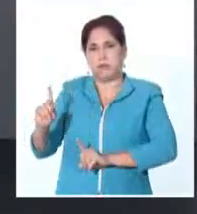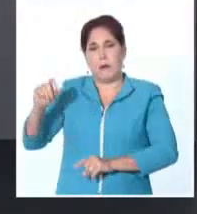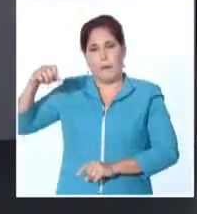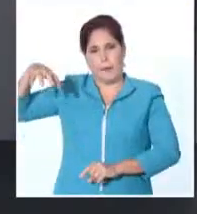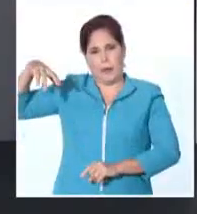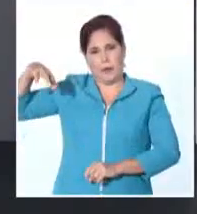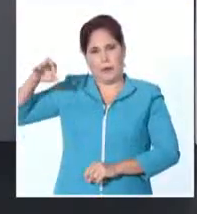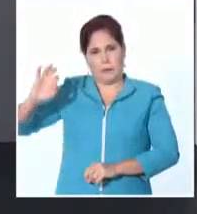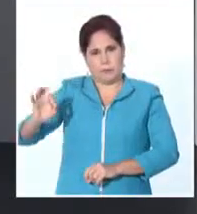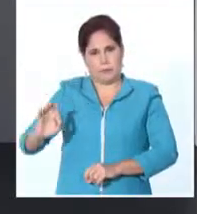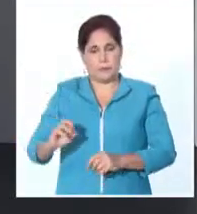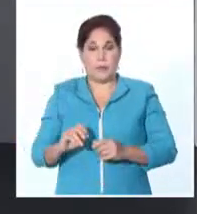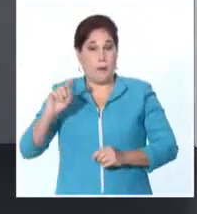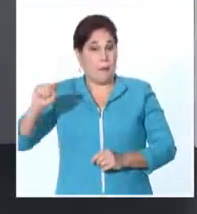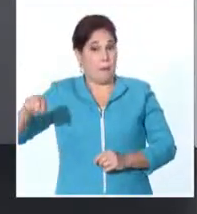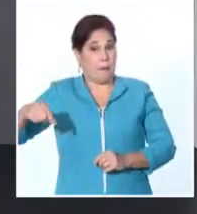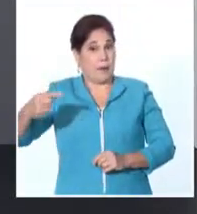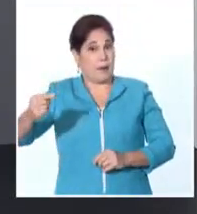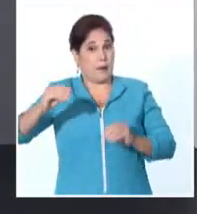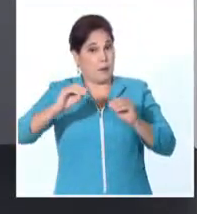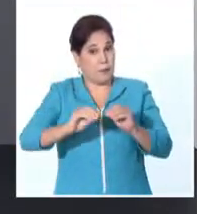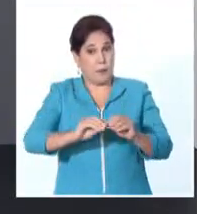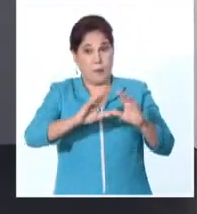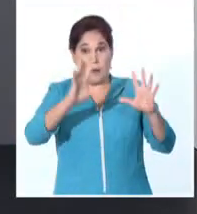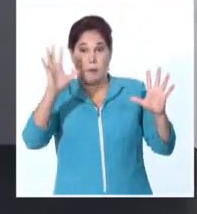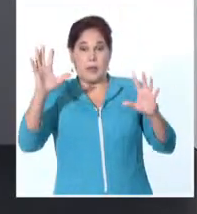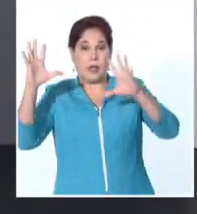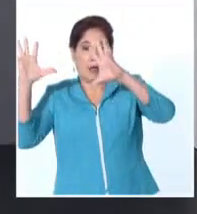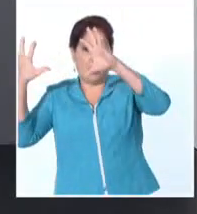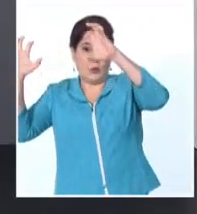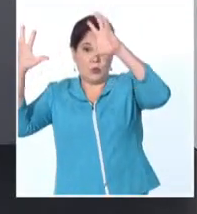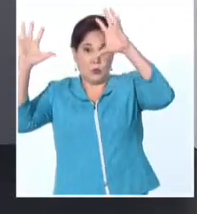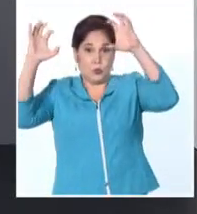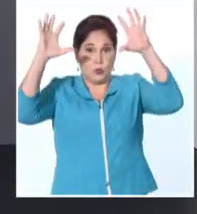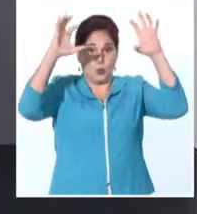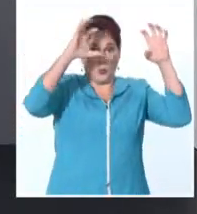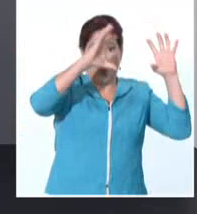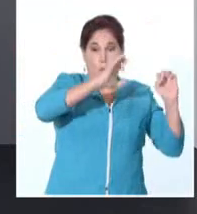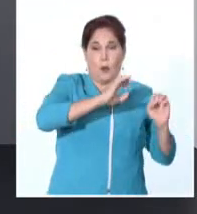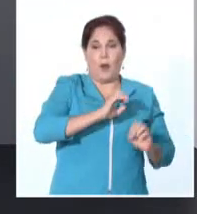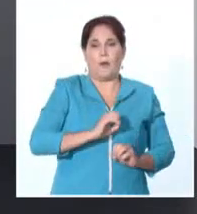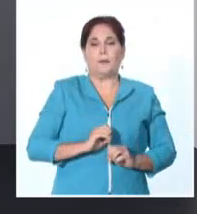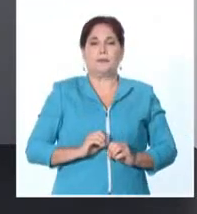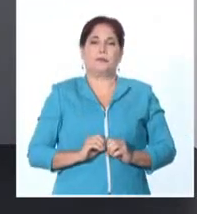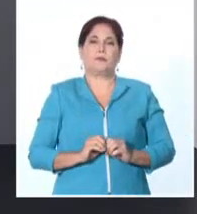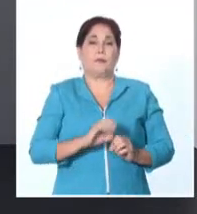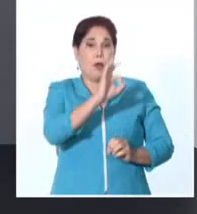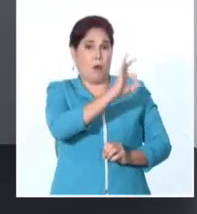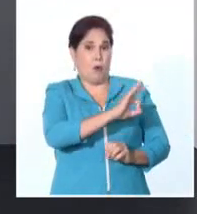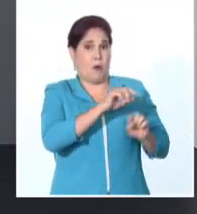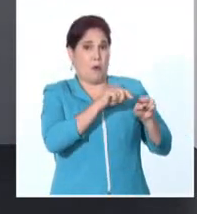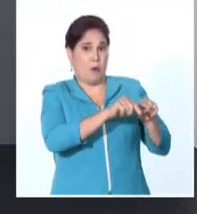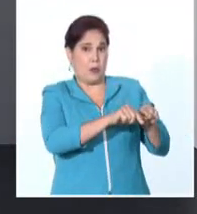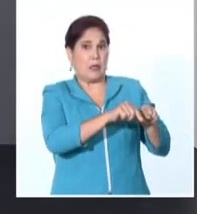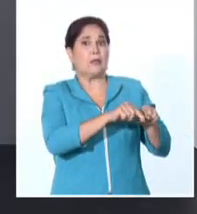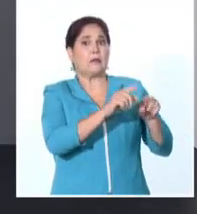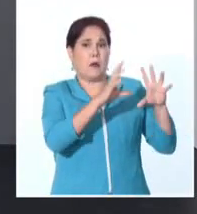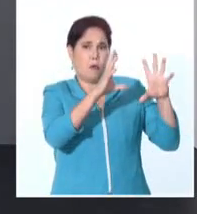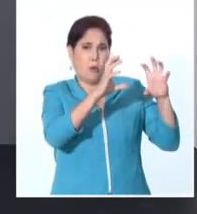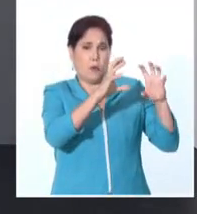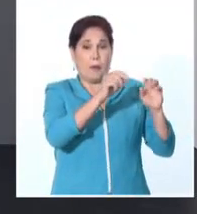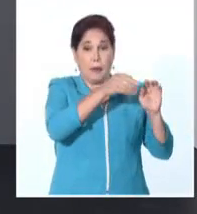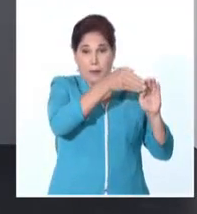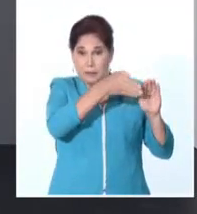pronostica para mañana un amanecer con cielos parcialmente nublados en la región oriental y estará con poca nubosidad en las